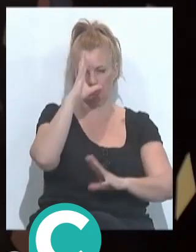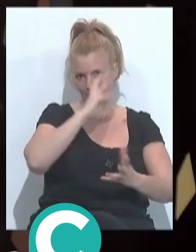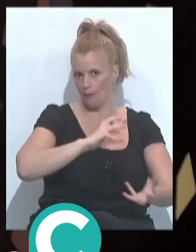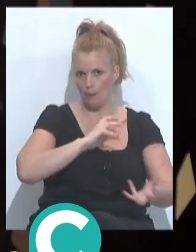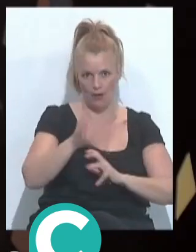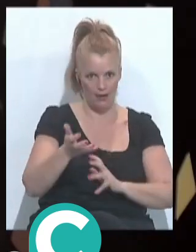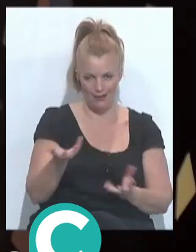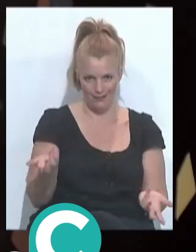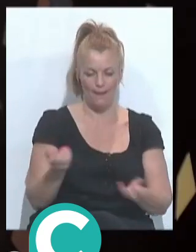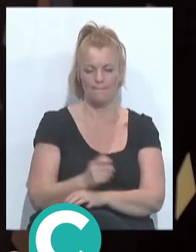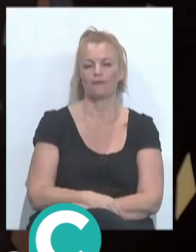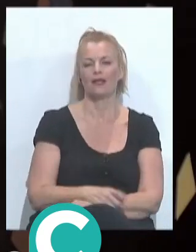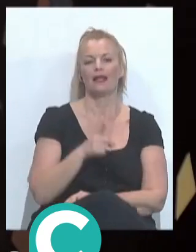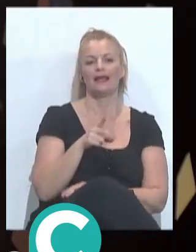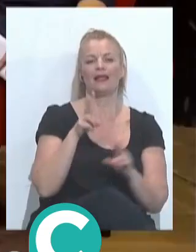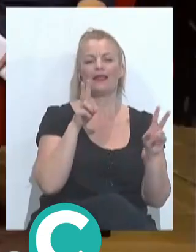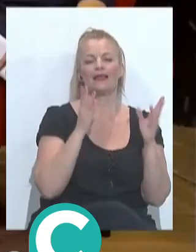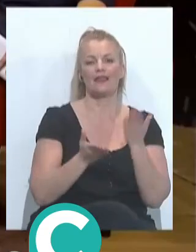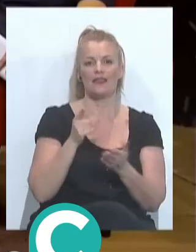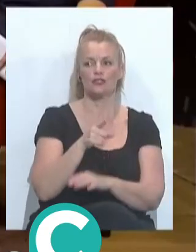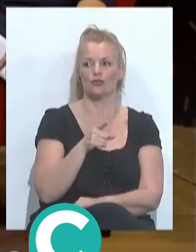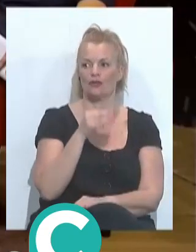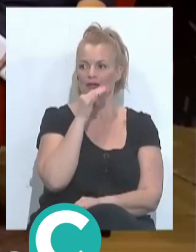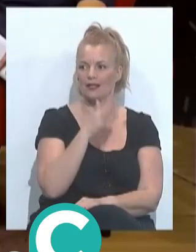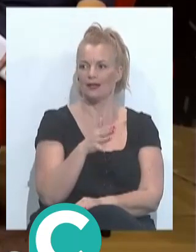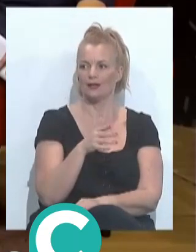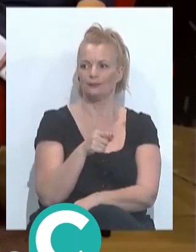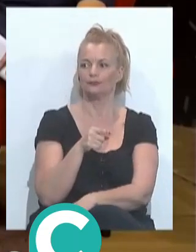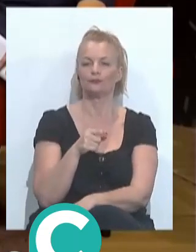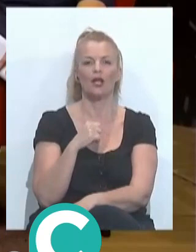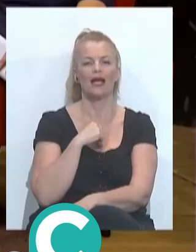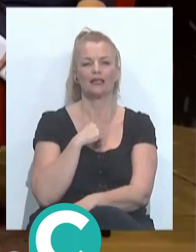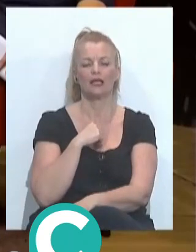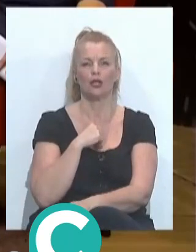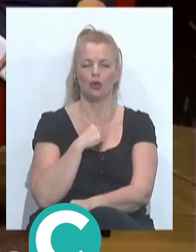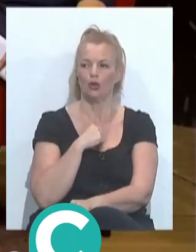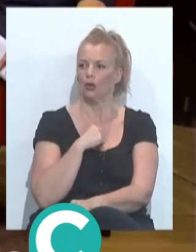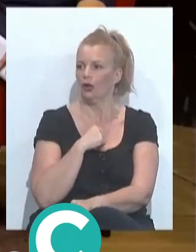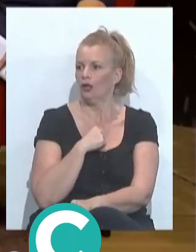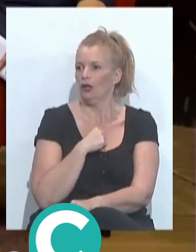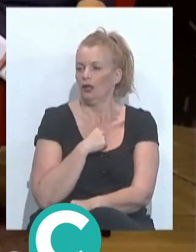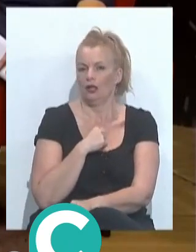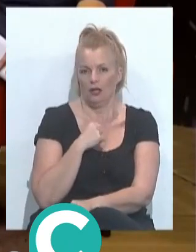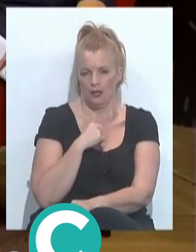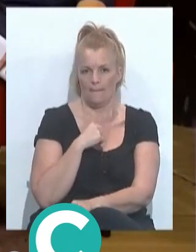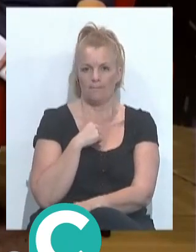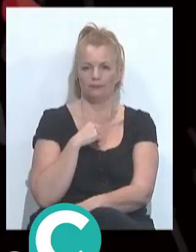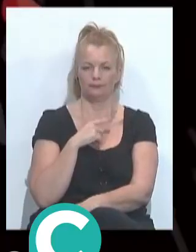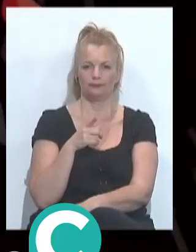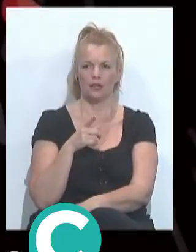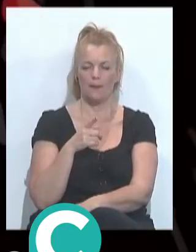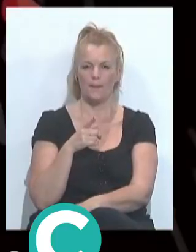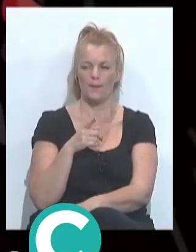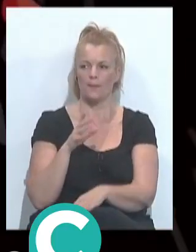La cuestión de este jurado es que, al hilo de las imágenes que estábamos viendo, es que ha tenido... Y ahora abrimos el melón, ¿no?